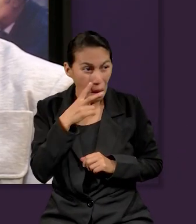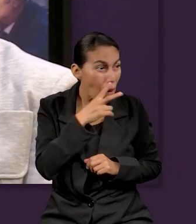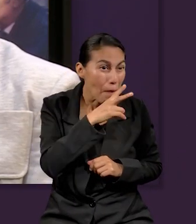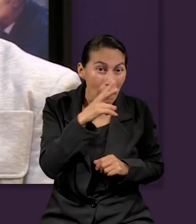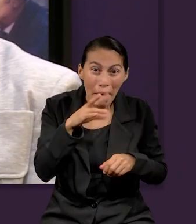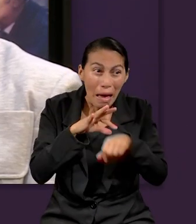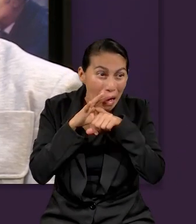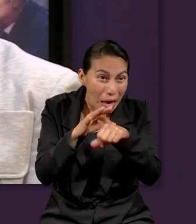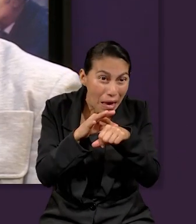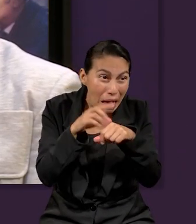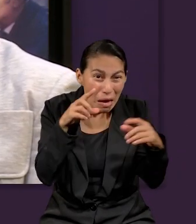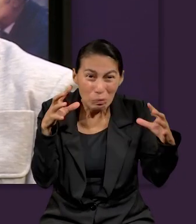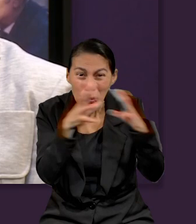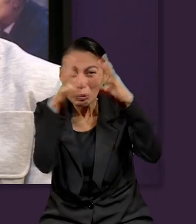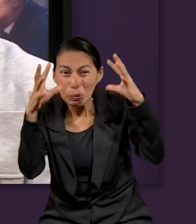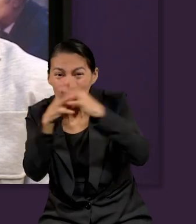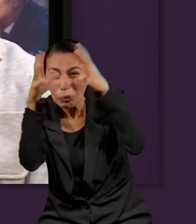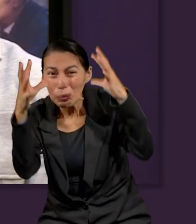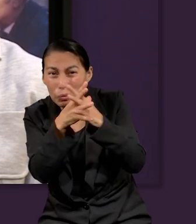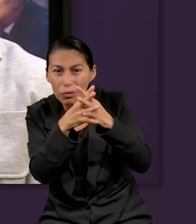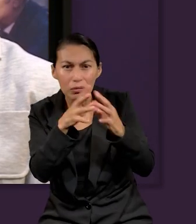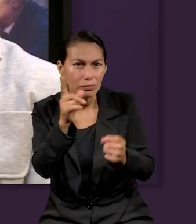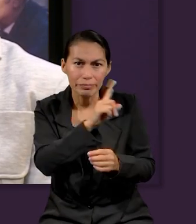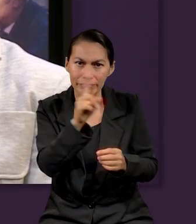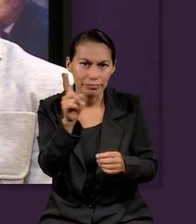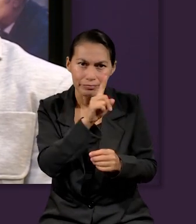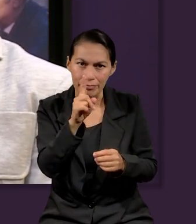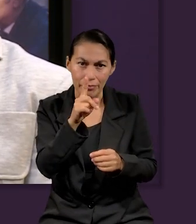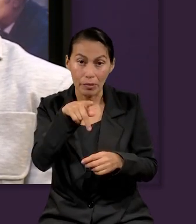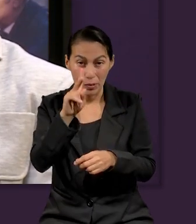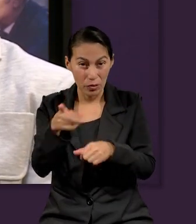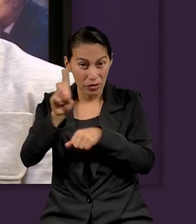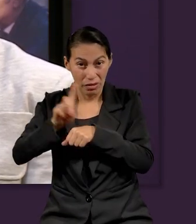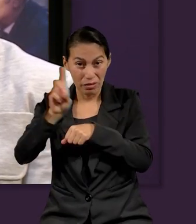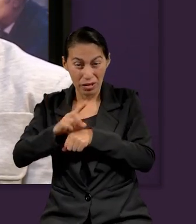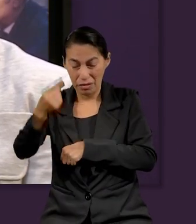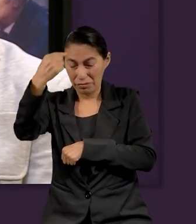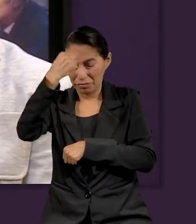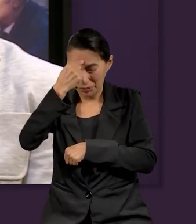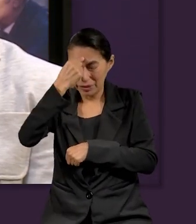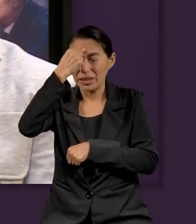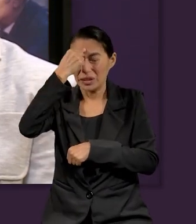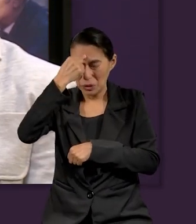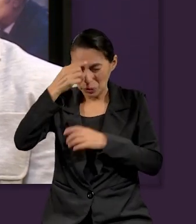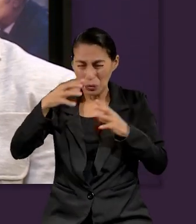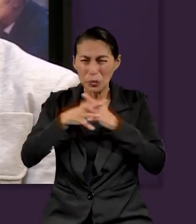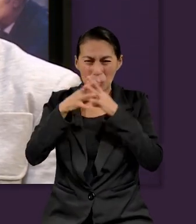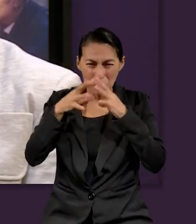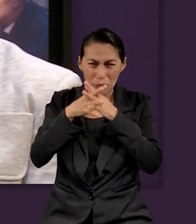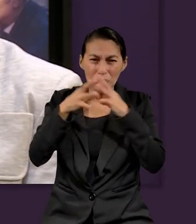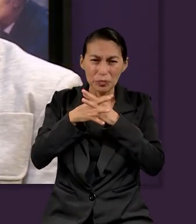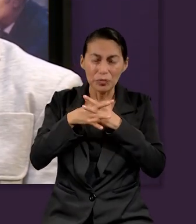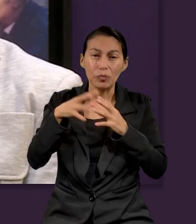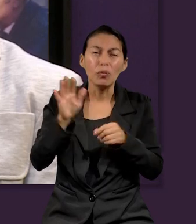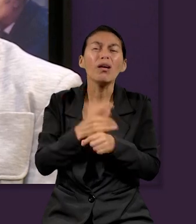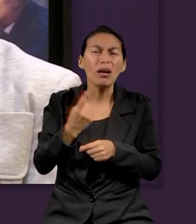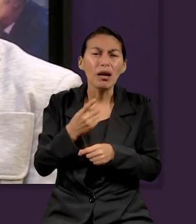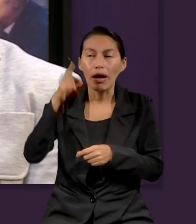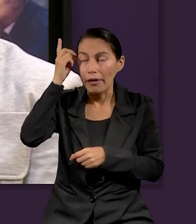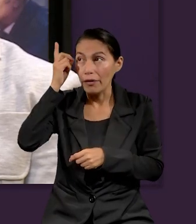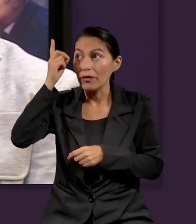no, como dijo el Pastor, no es algo que podemos ver así con grandes expresiones, sino en nuestra mente todos los días se está